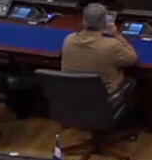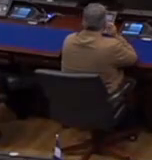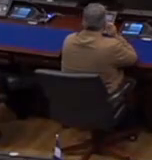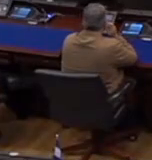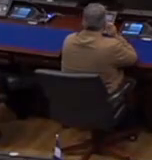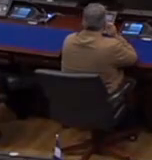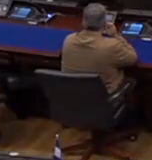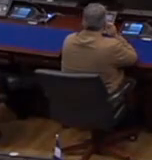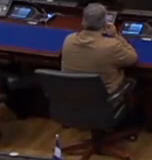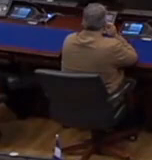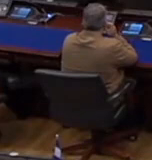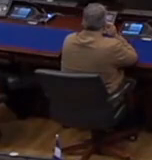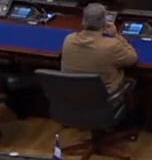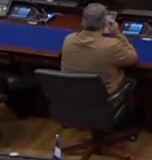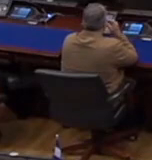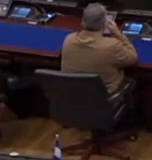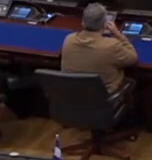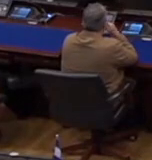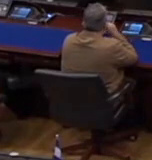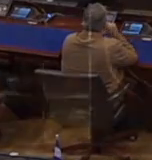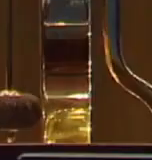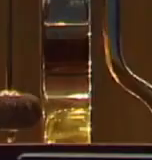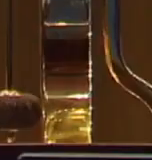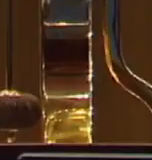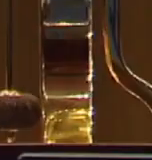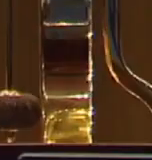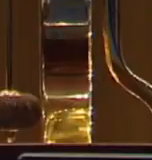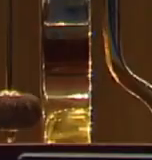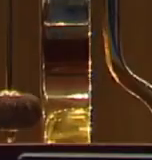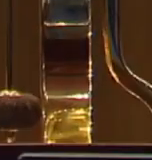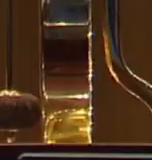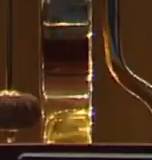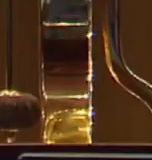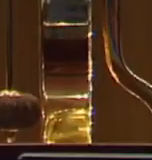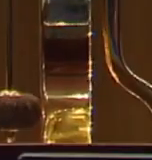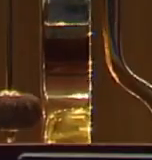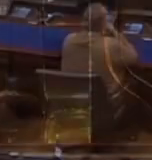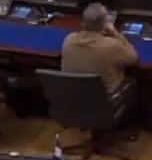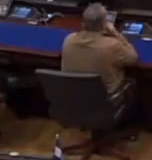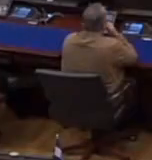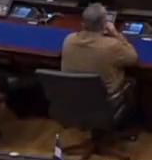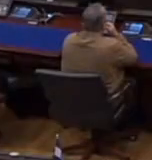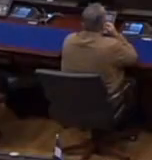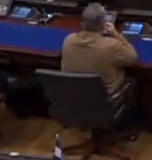gracias diputada tiene la palabra diputada Claudia Ortiz